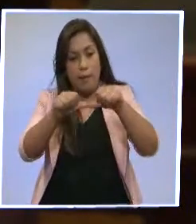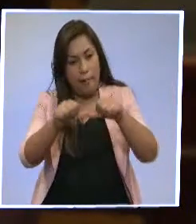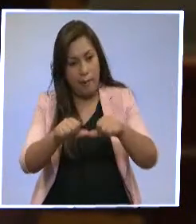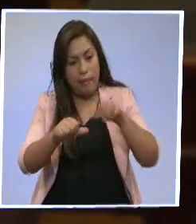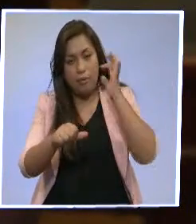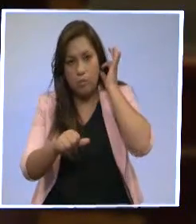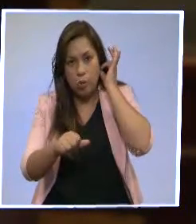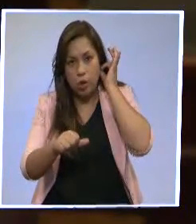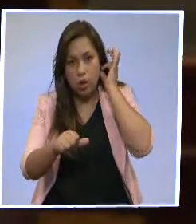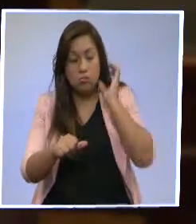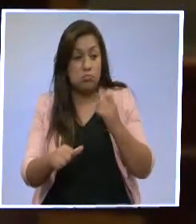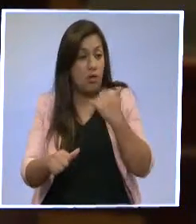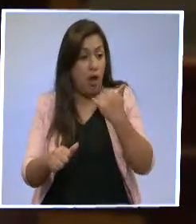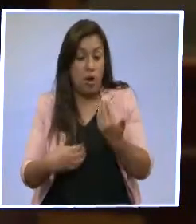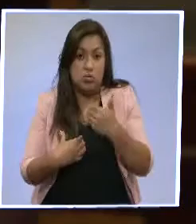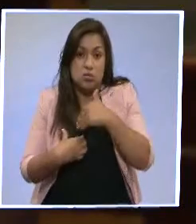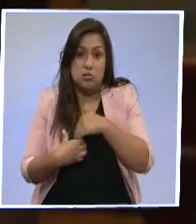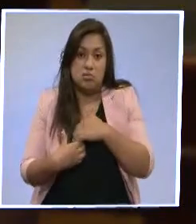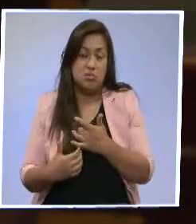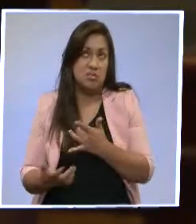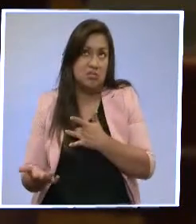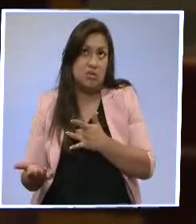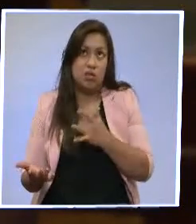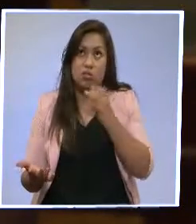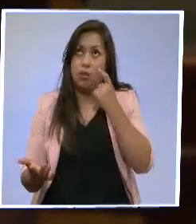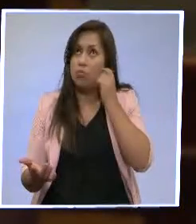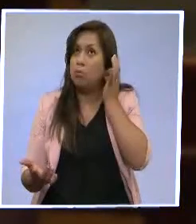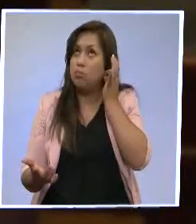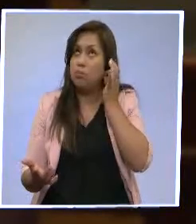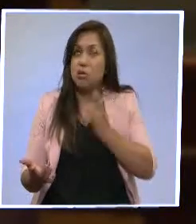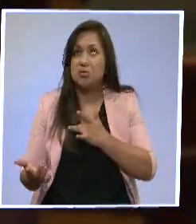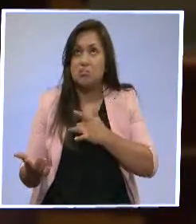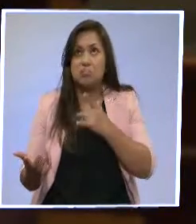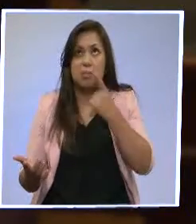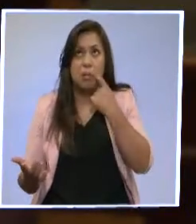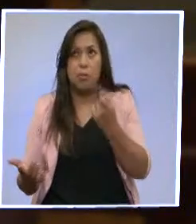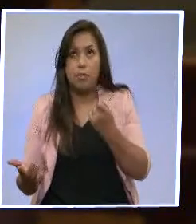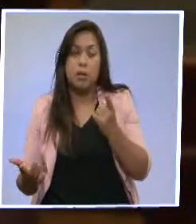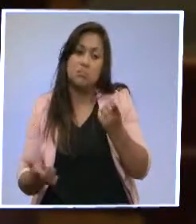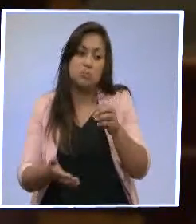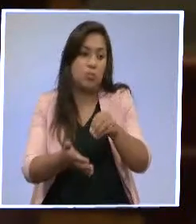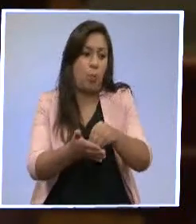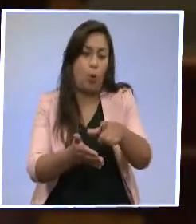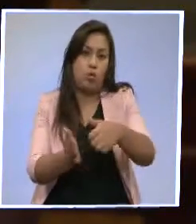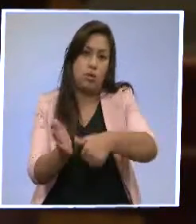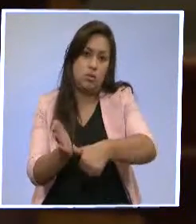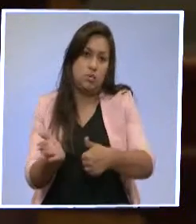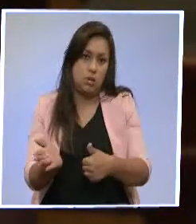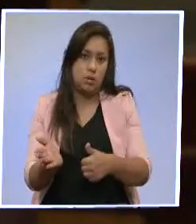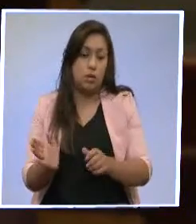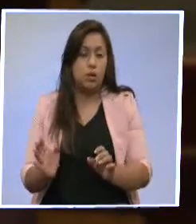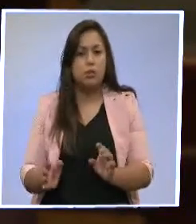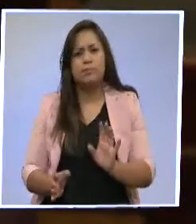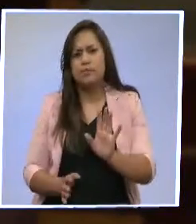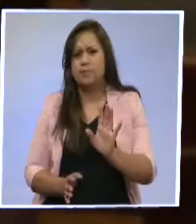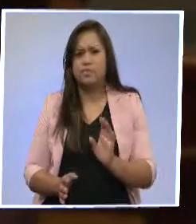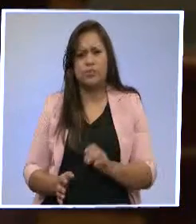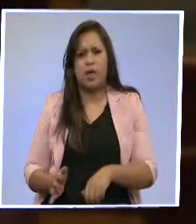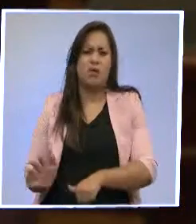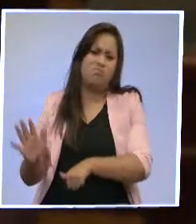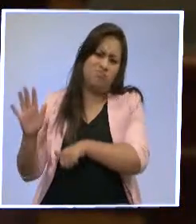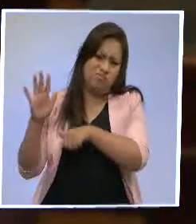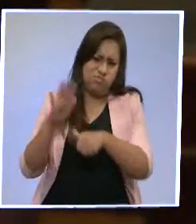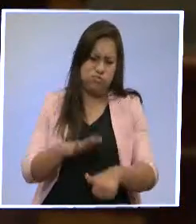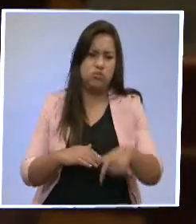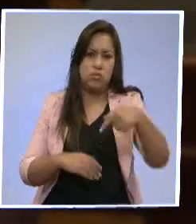mentir al pueblo ecuatoriano decirle que vamos a romper o que vamos a eliminar ya la discriminación con un cambio de ley o con un cambio. Eso es